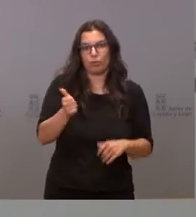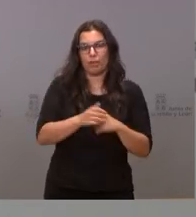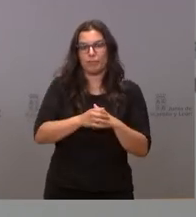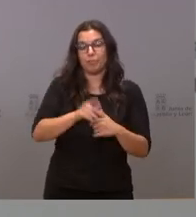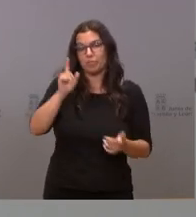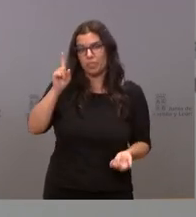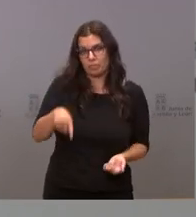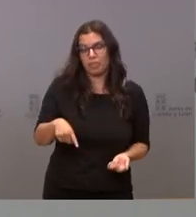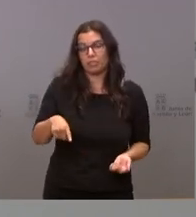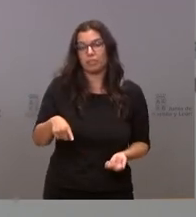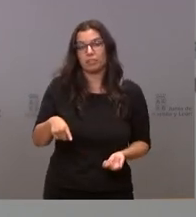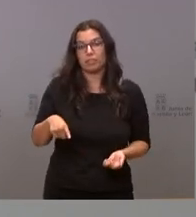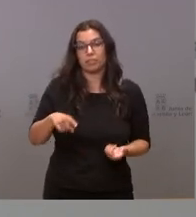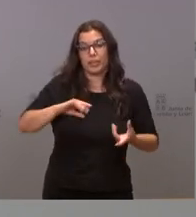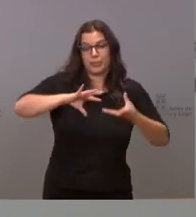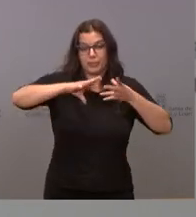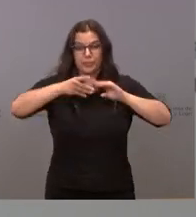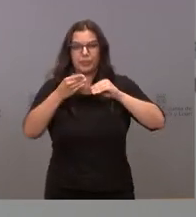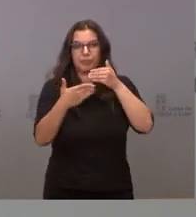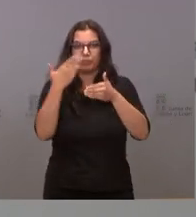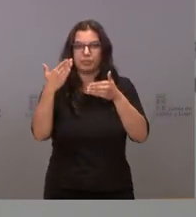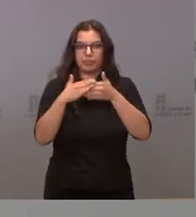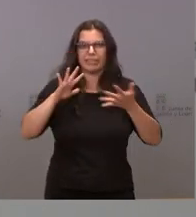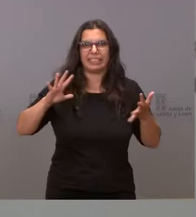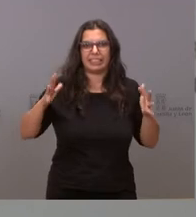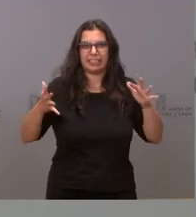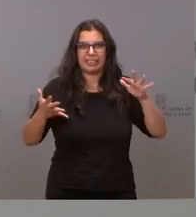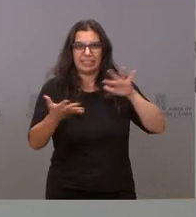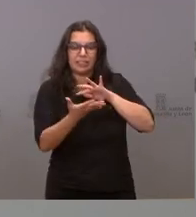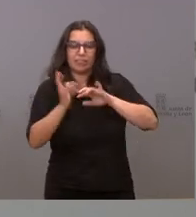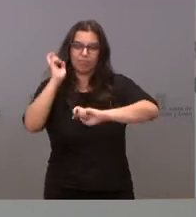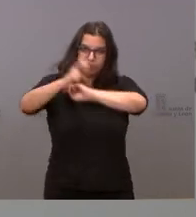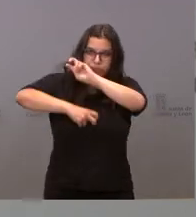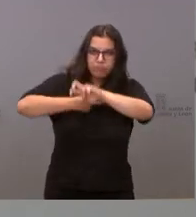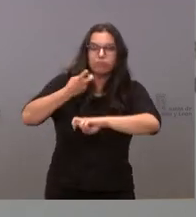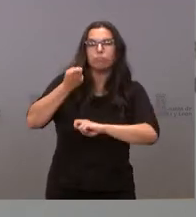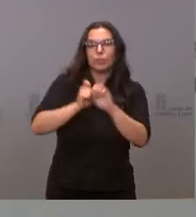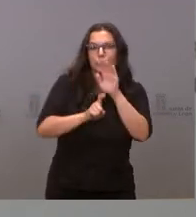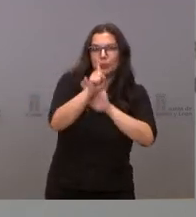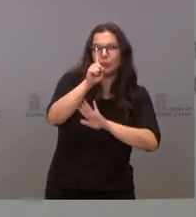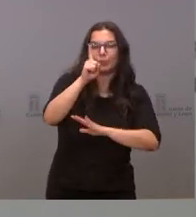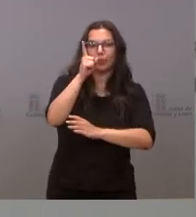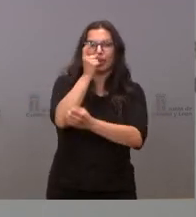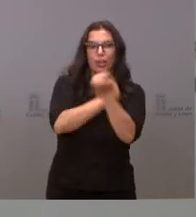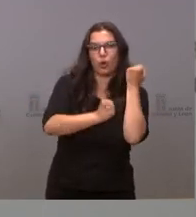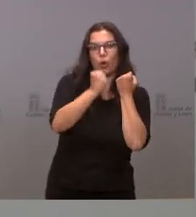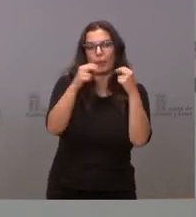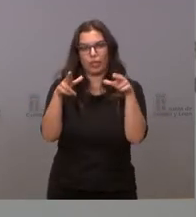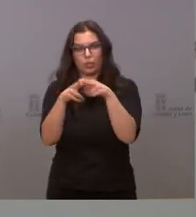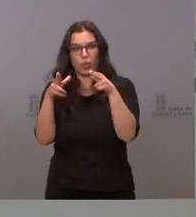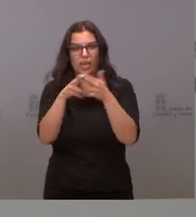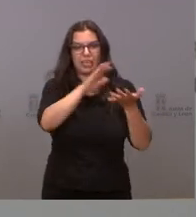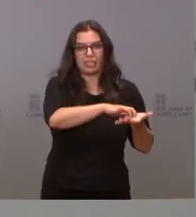también desde la modernización, desde la transformación, desde la recuperación económica y social de Castilla y León.